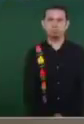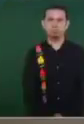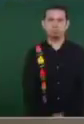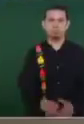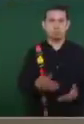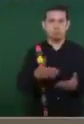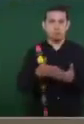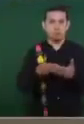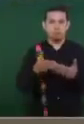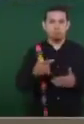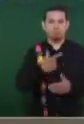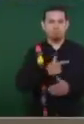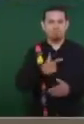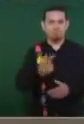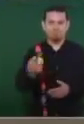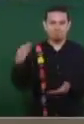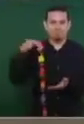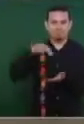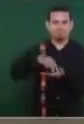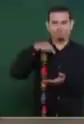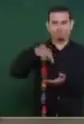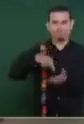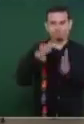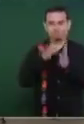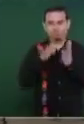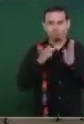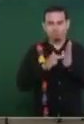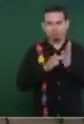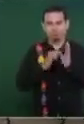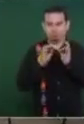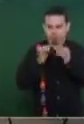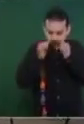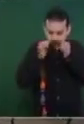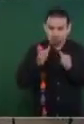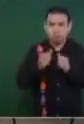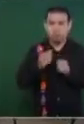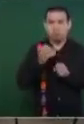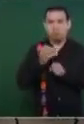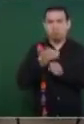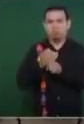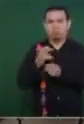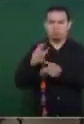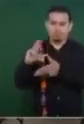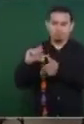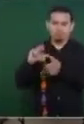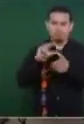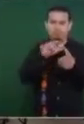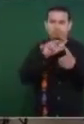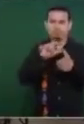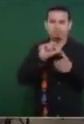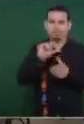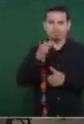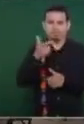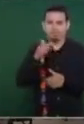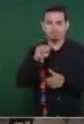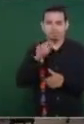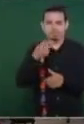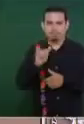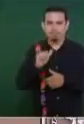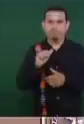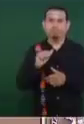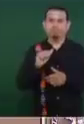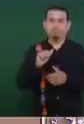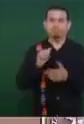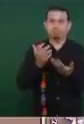problema causado por el huracán en apoyo